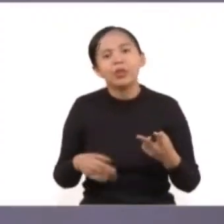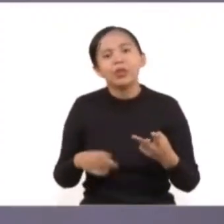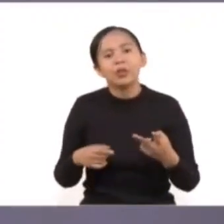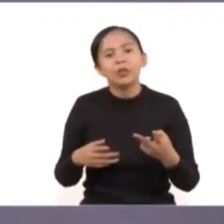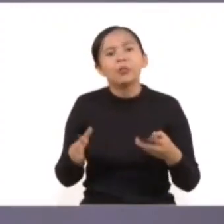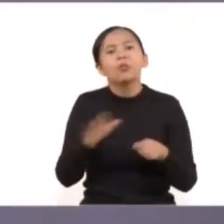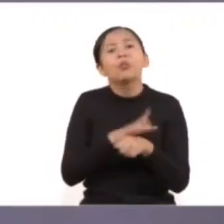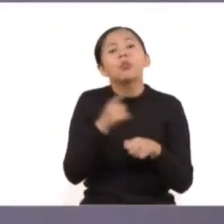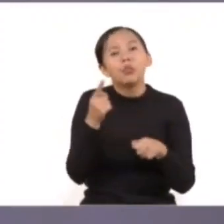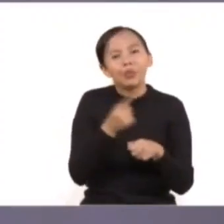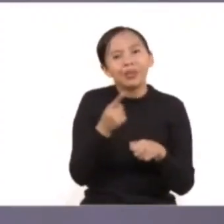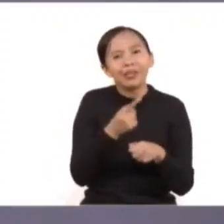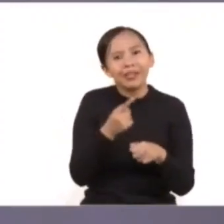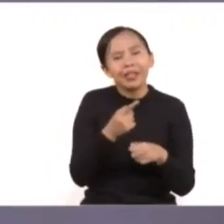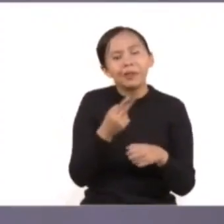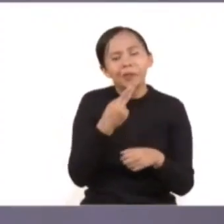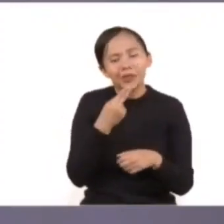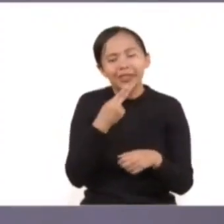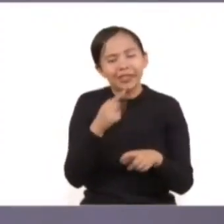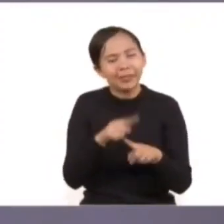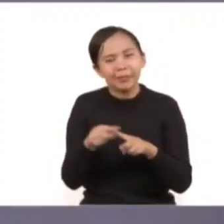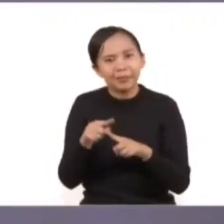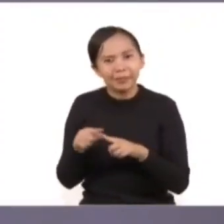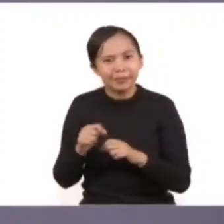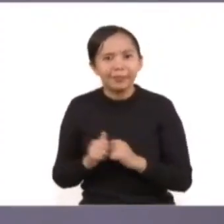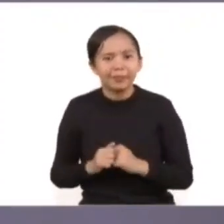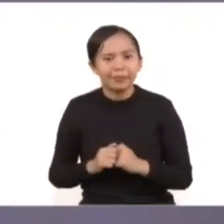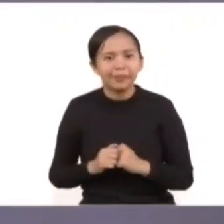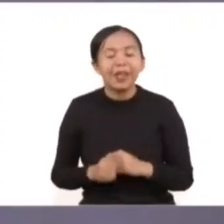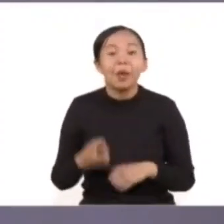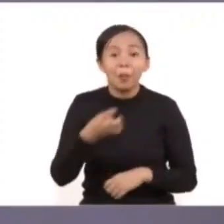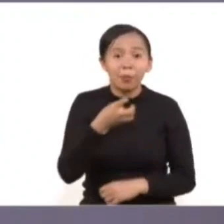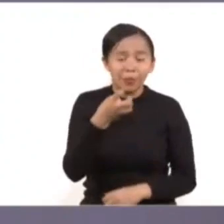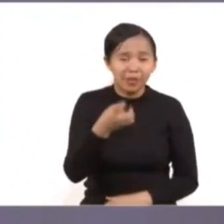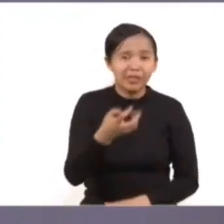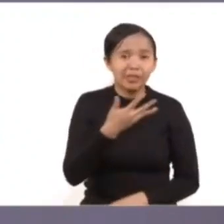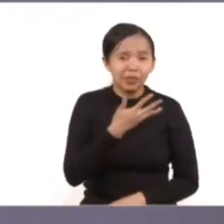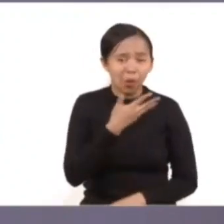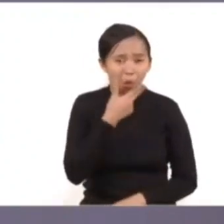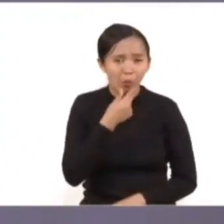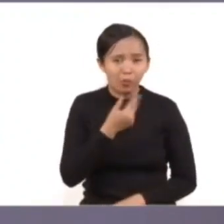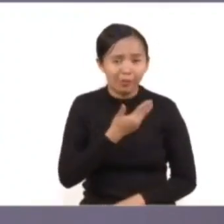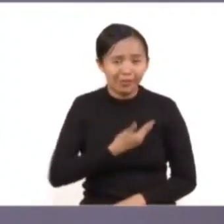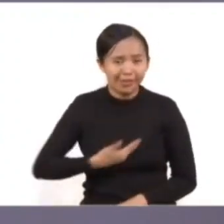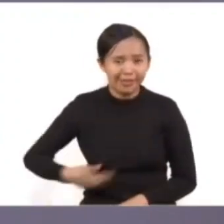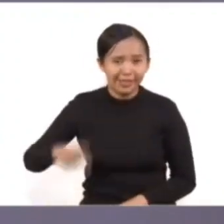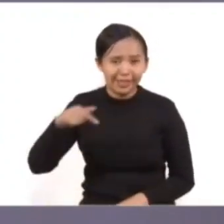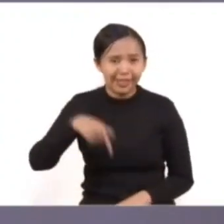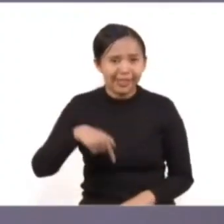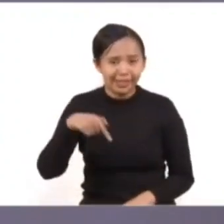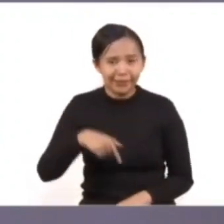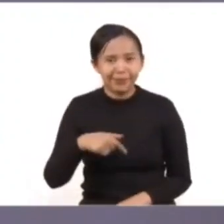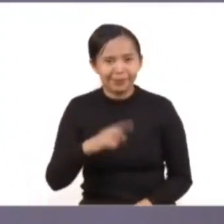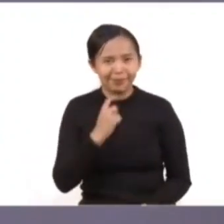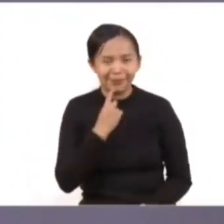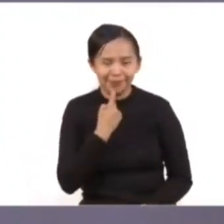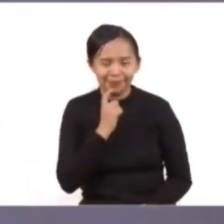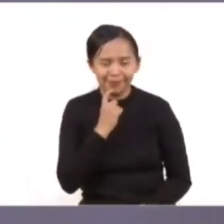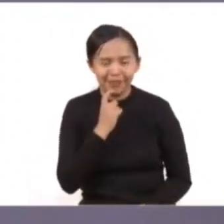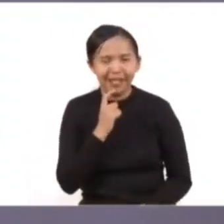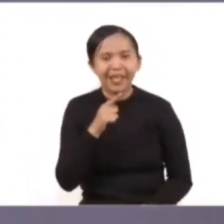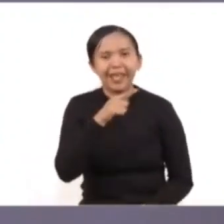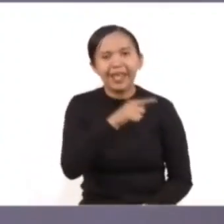efecto de alguna sustancia situativa. Por eso el presidente de la República, que ha priorizado a la